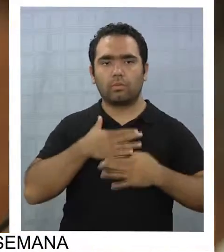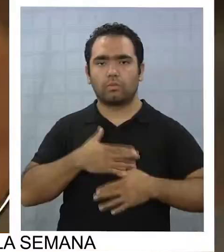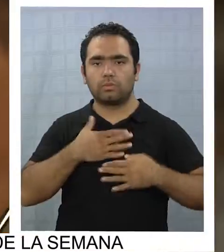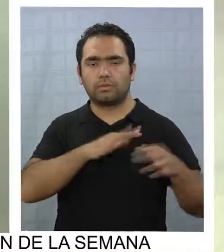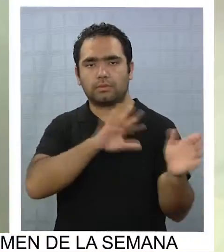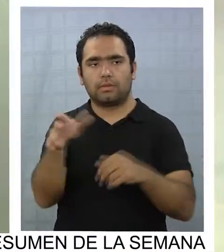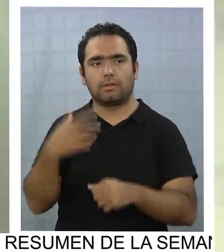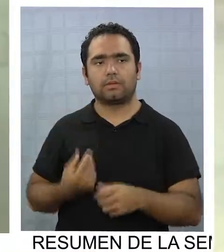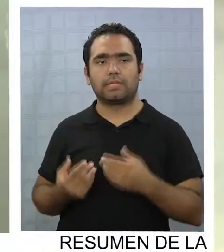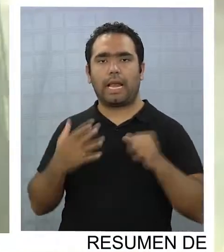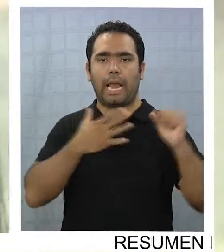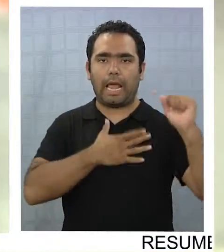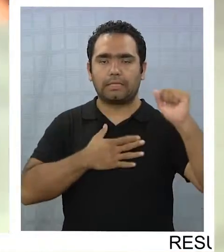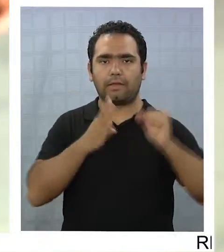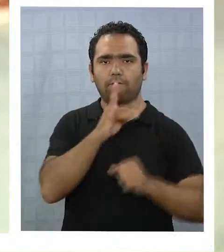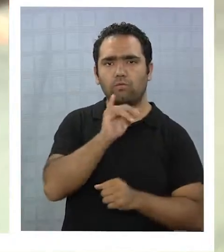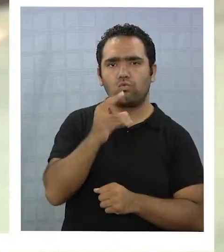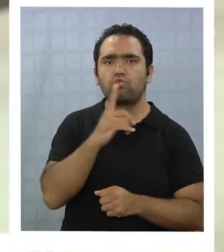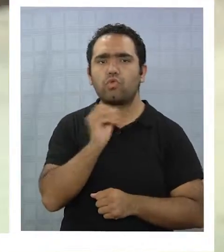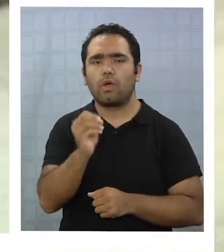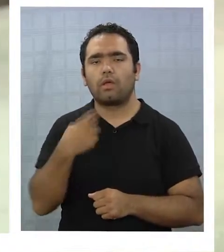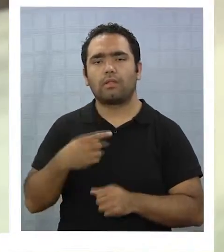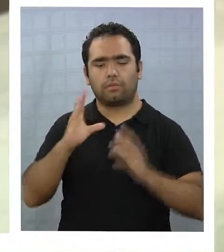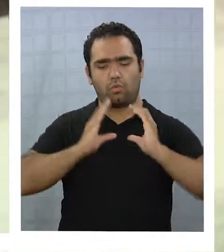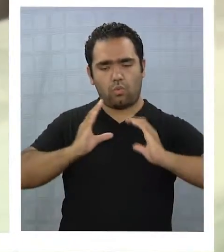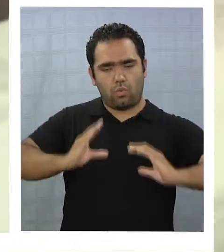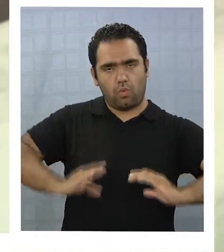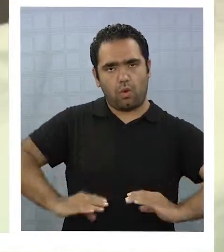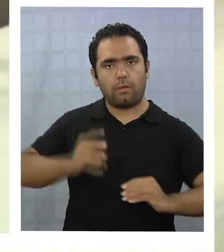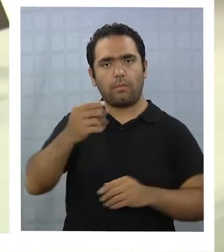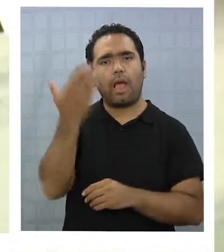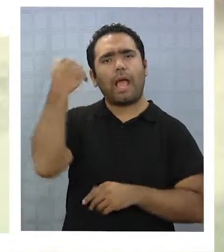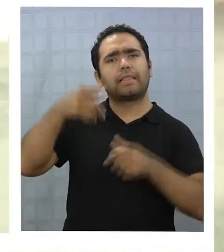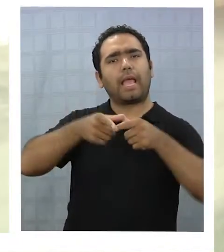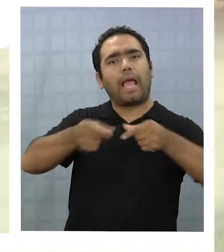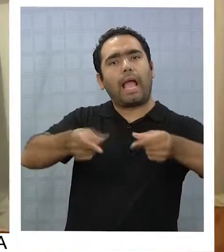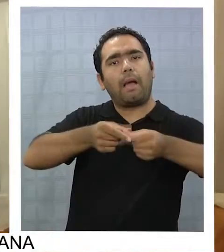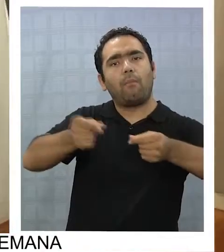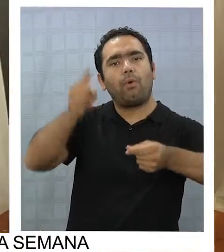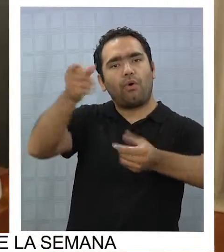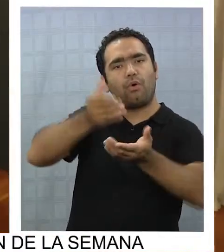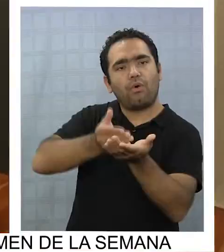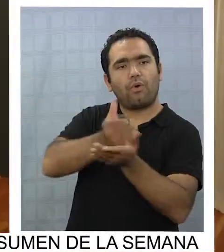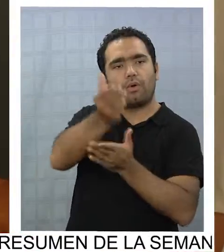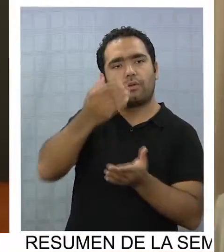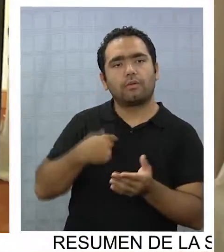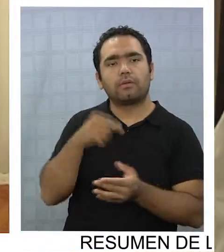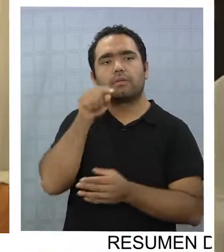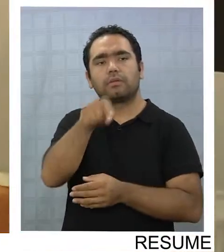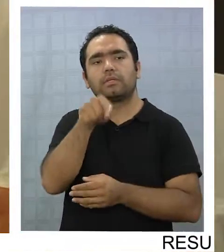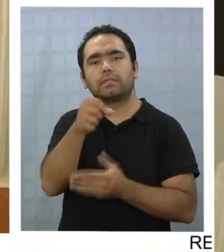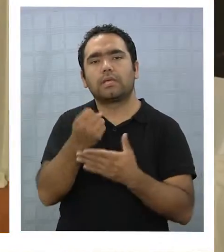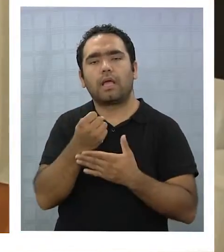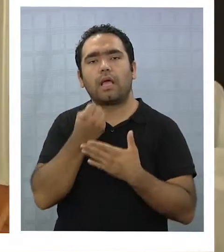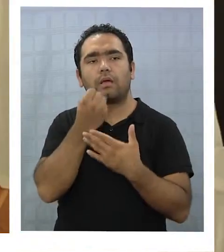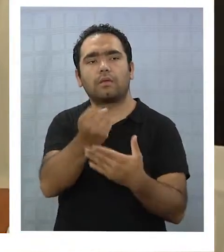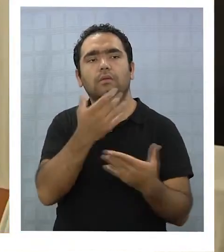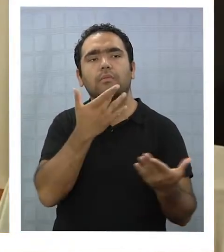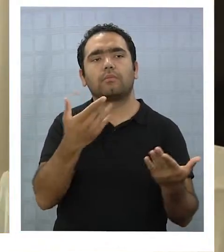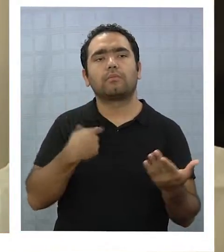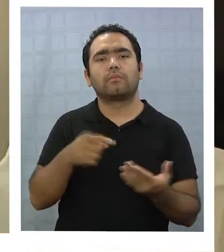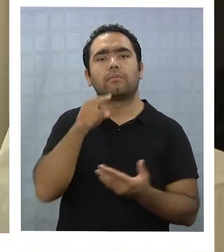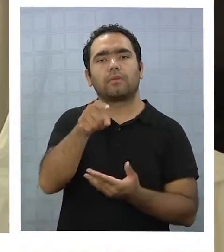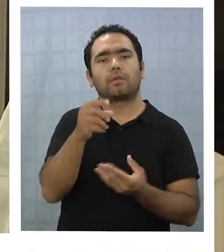es una expresión corporal rupturista que nace en Japón en tiempo de posguerra y aporta a la obra por su impresión algo